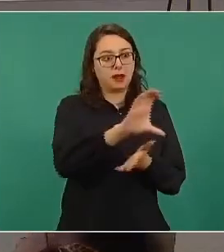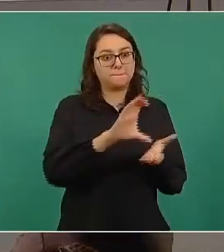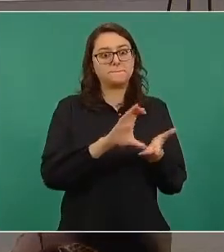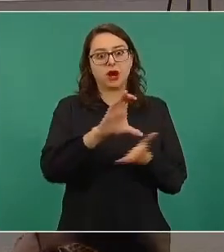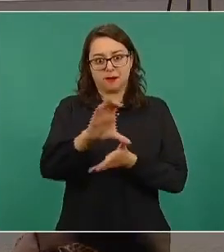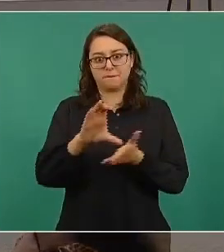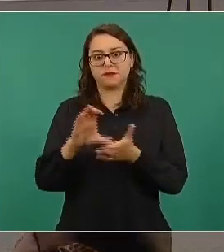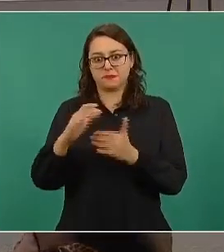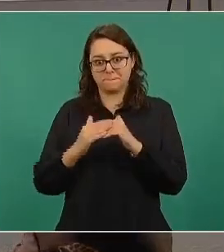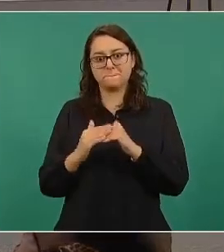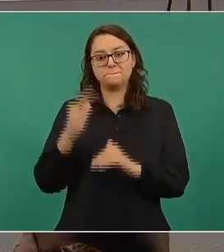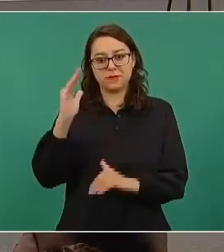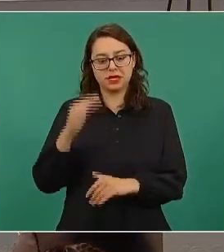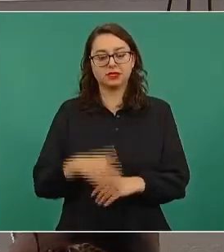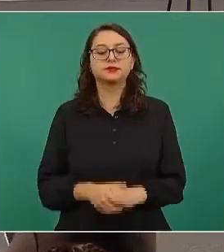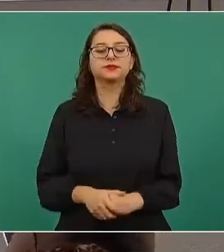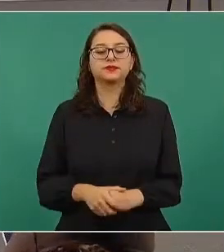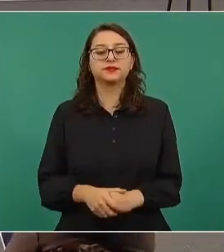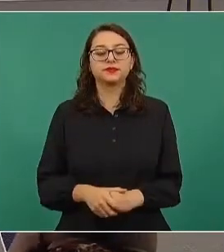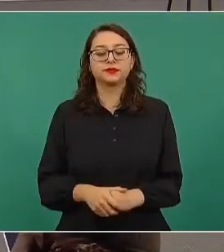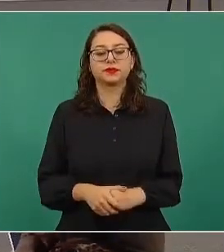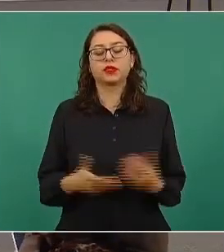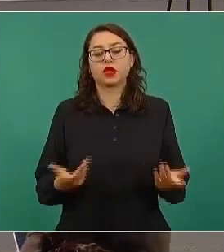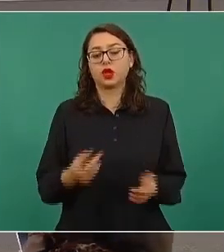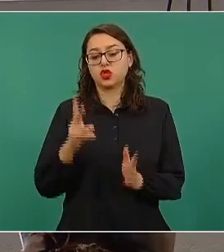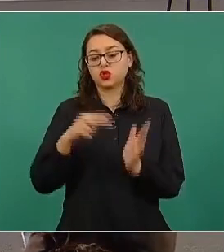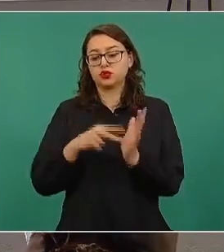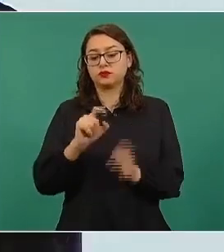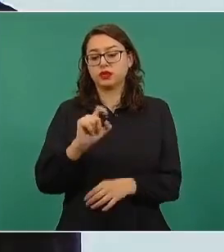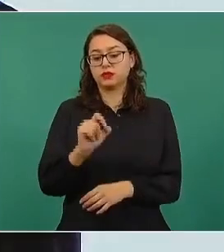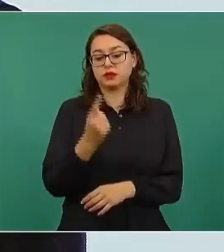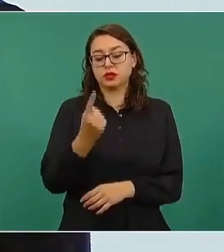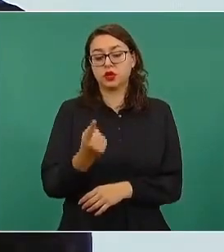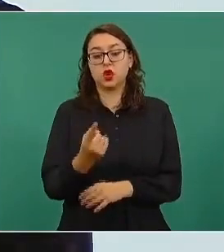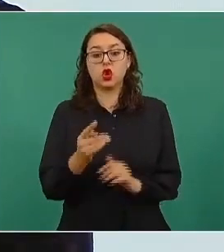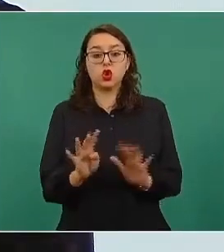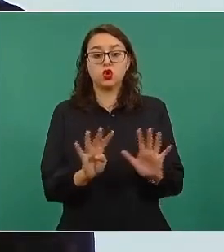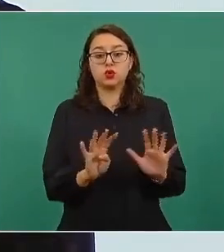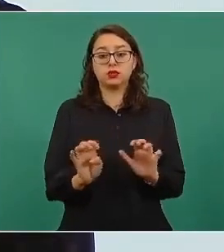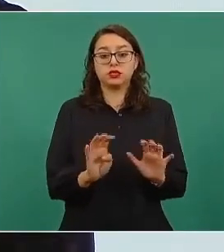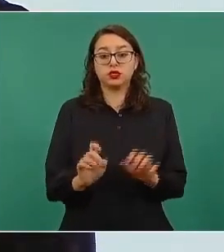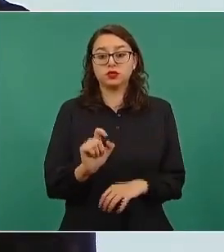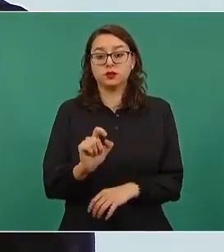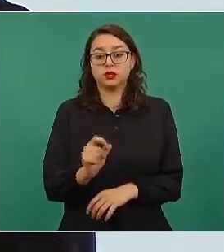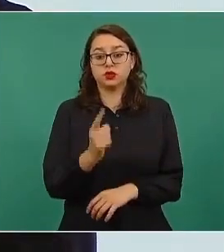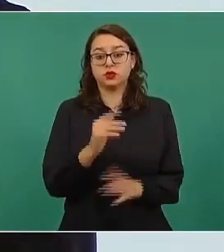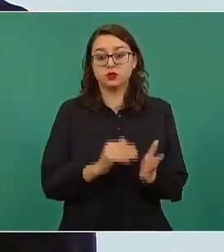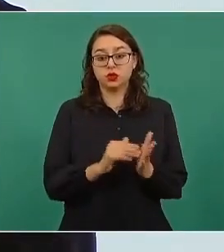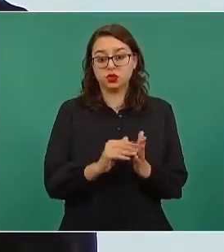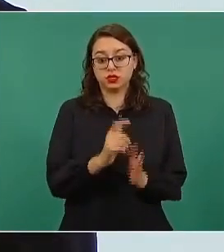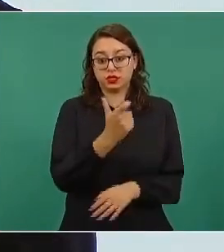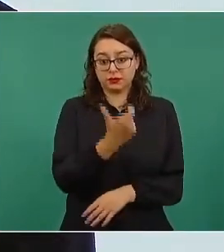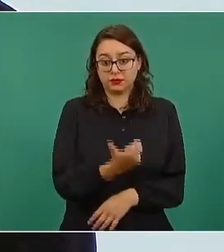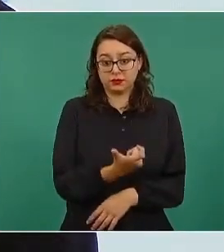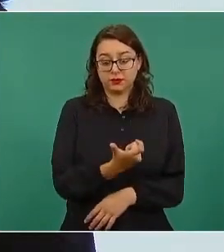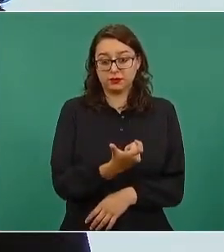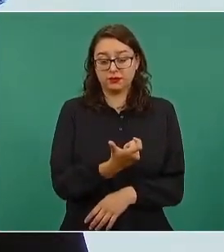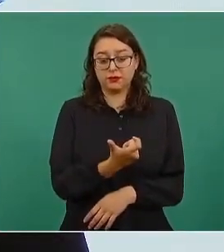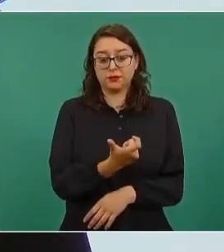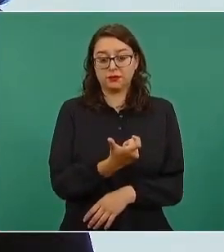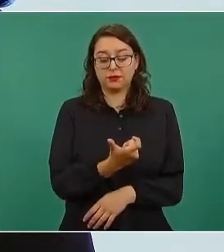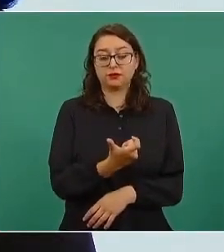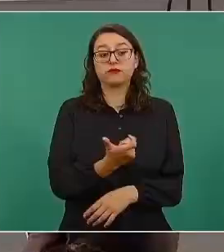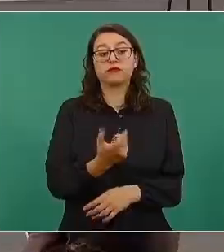participaciones para dos mil veintiuno ascienden a novecientos veintiún mil millones de pesos, dentro de los cuales me gustaría